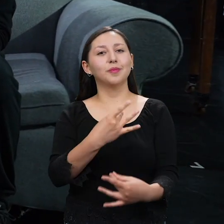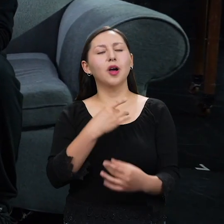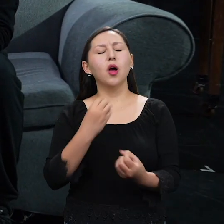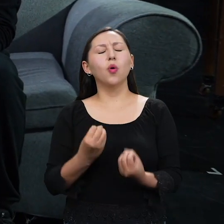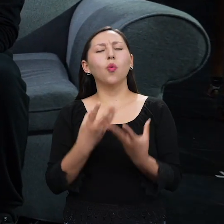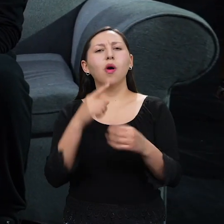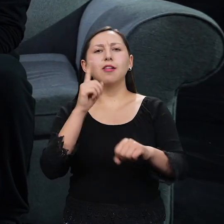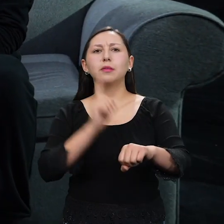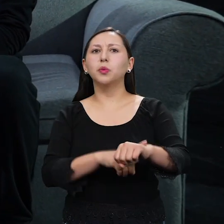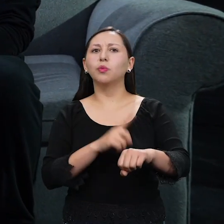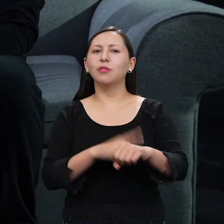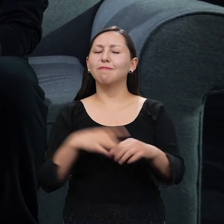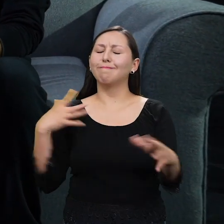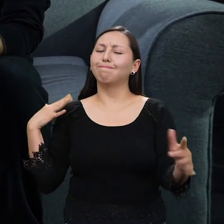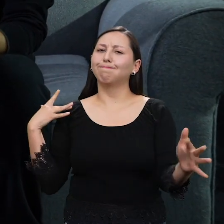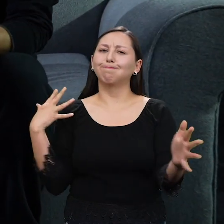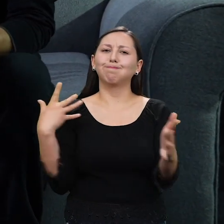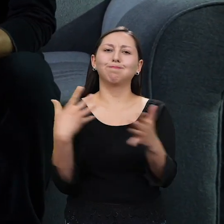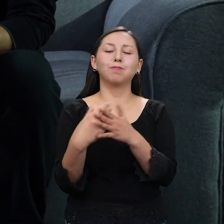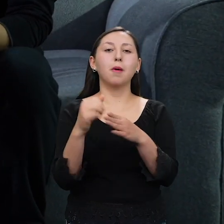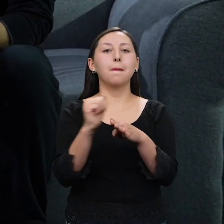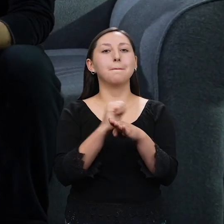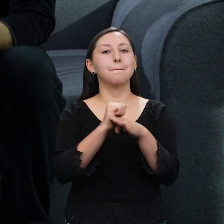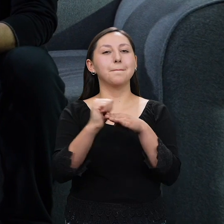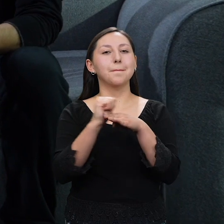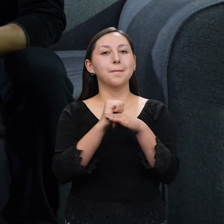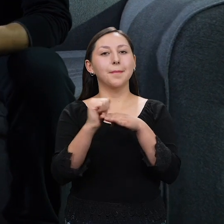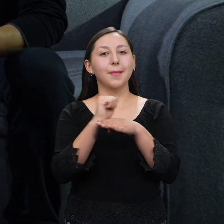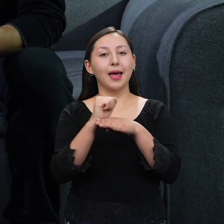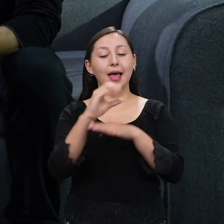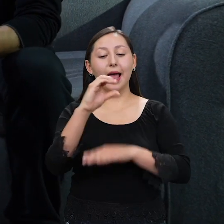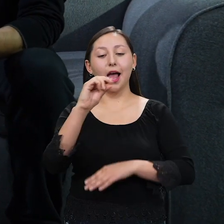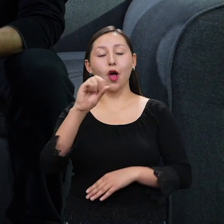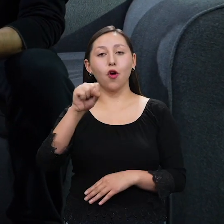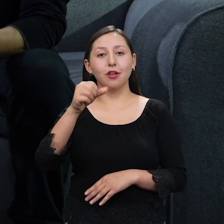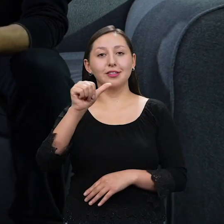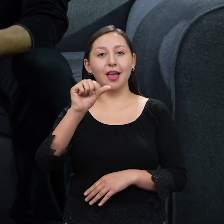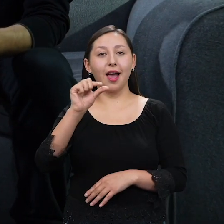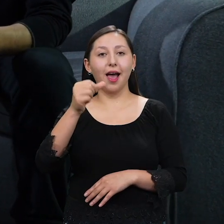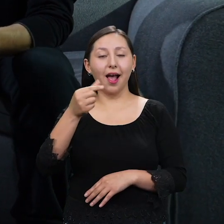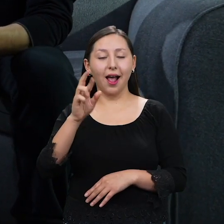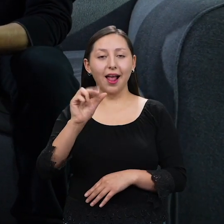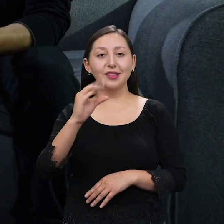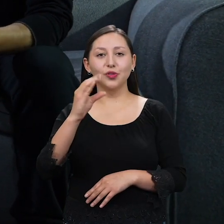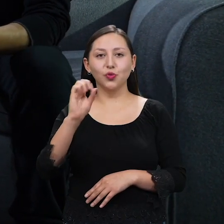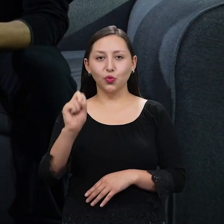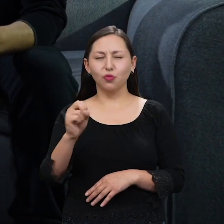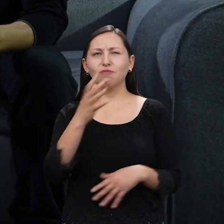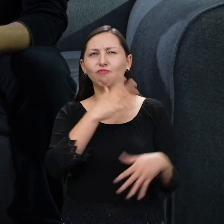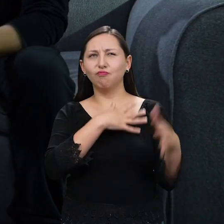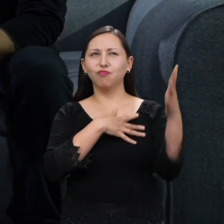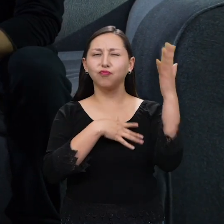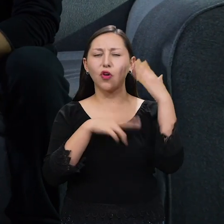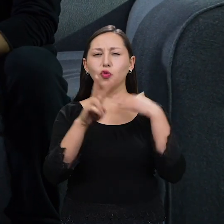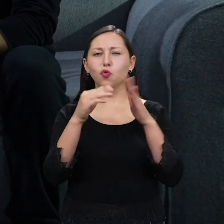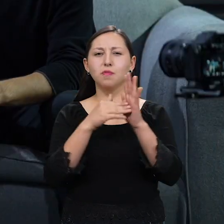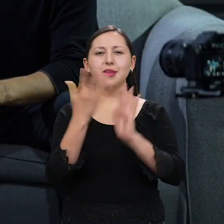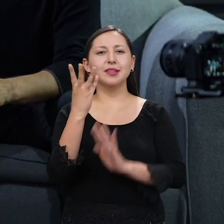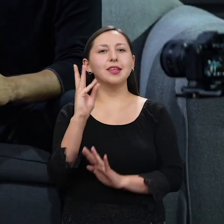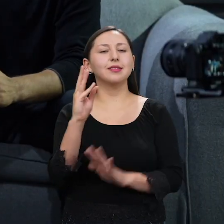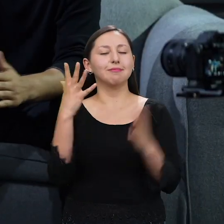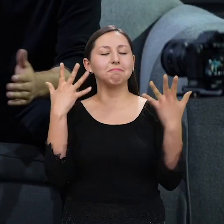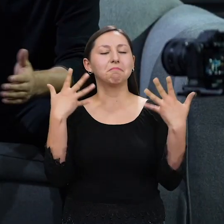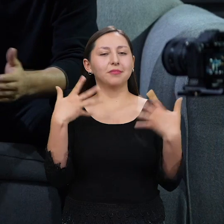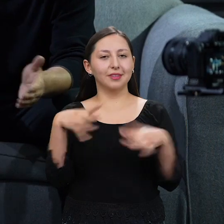tomó crear esta obra? Bueno, La Consagración de la Primavera es una obra que ya la habíamos estrenado en el 2016 en esta versión y